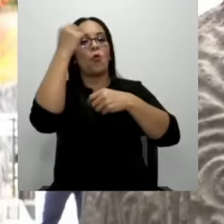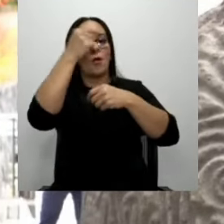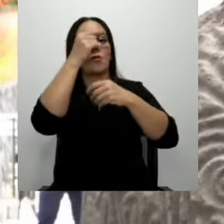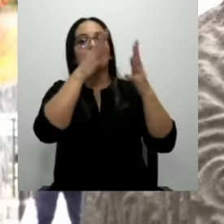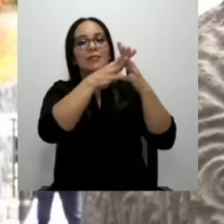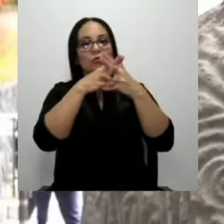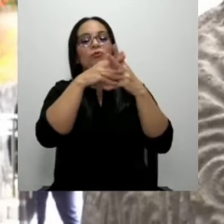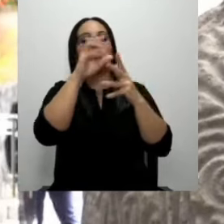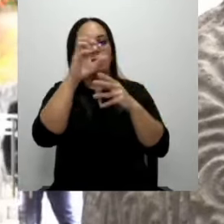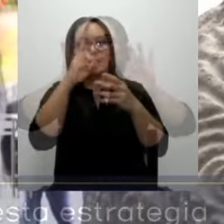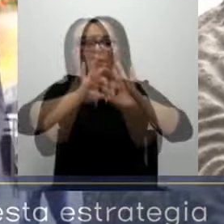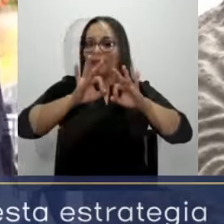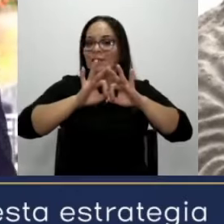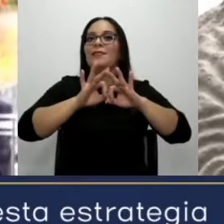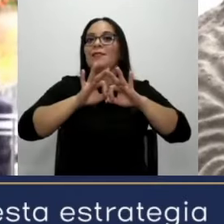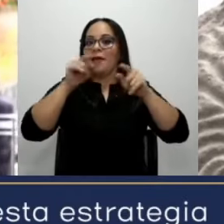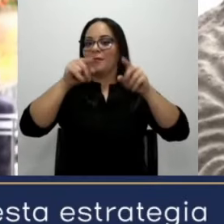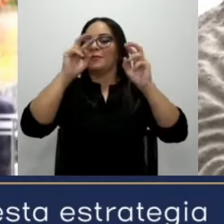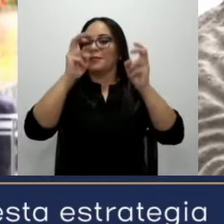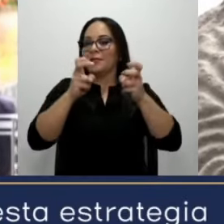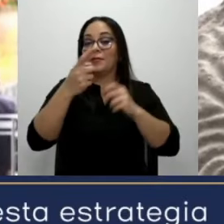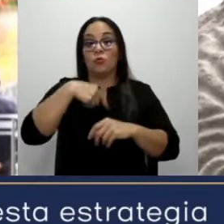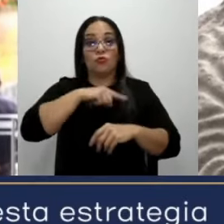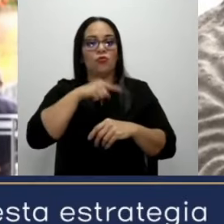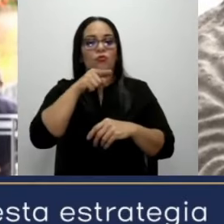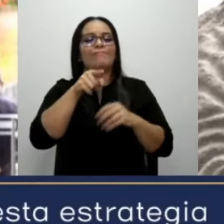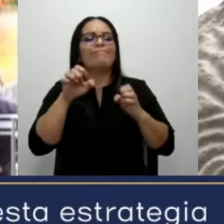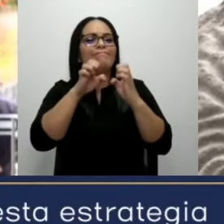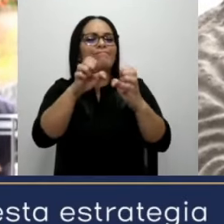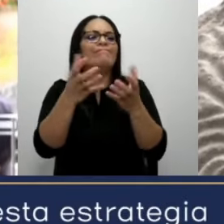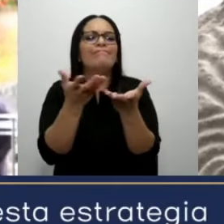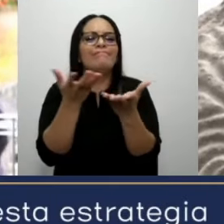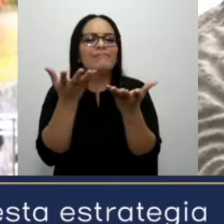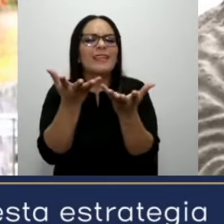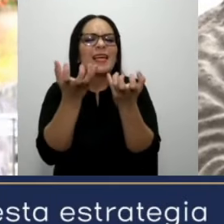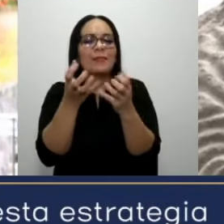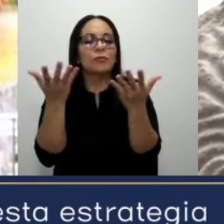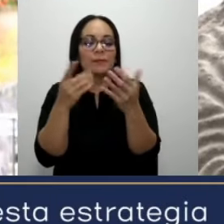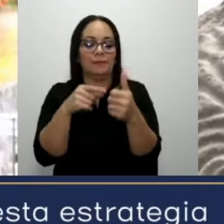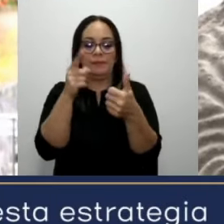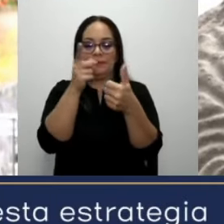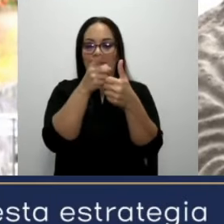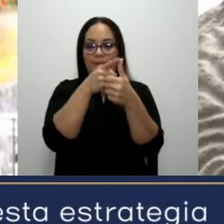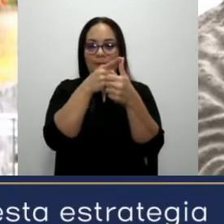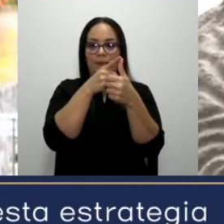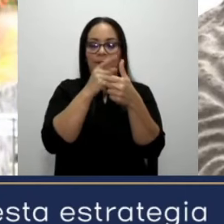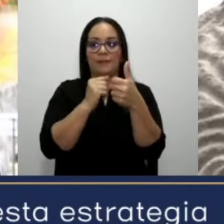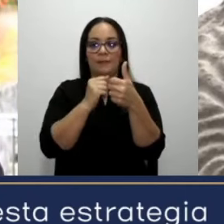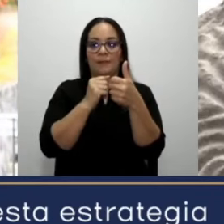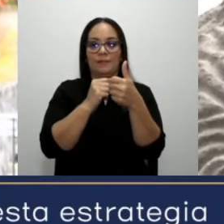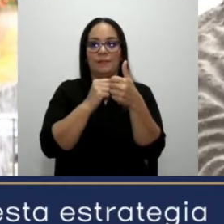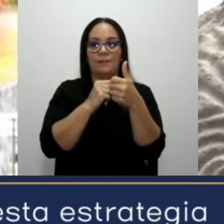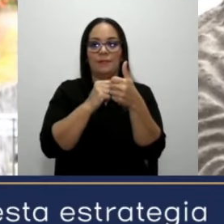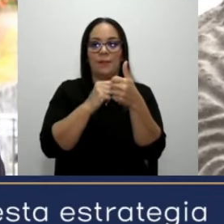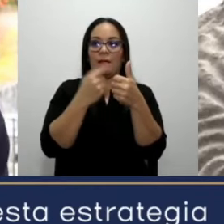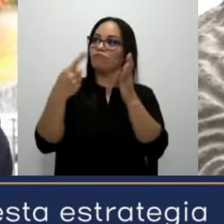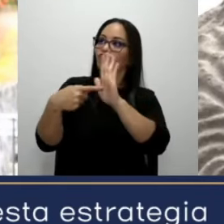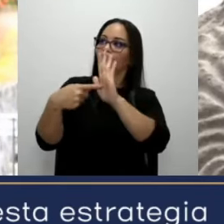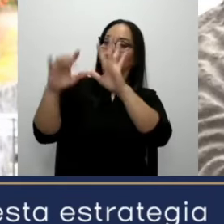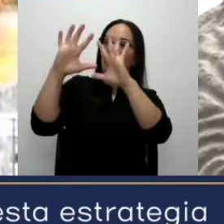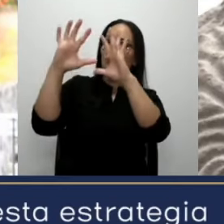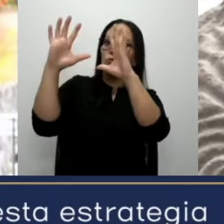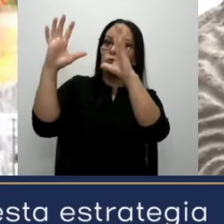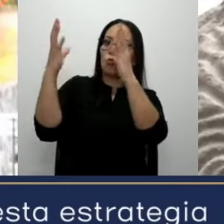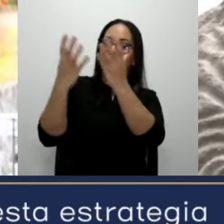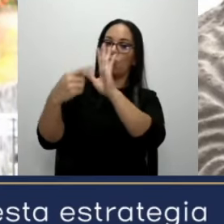bajo la iniciativa del Chips and Science Act. Y lo que queremos con esta estrategia es, uno, presentar al mundo y a todos